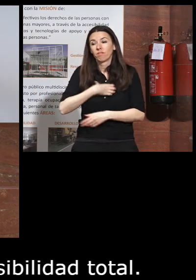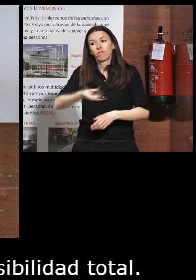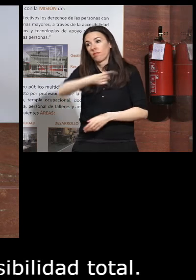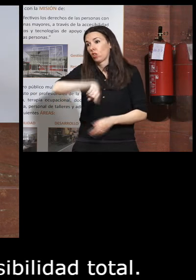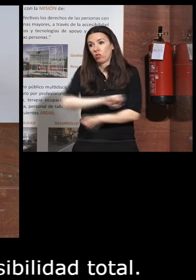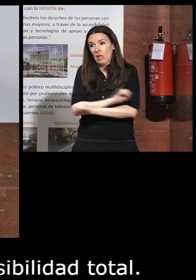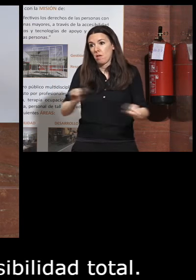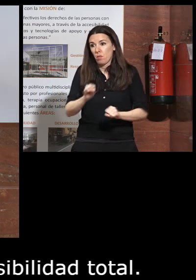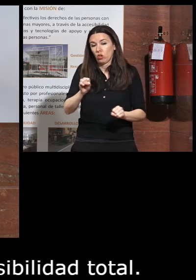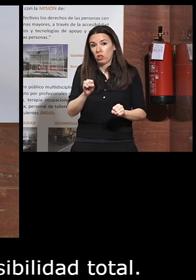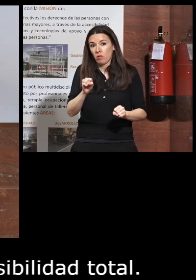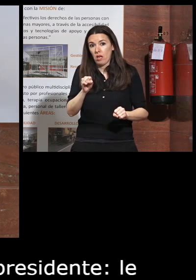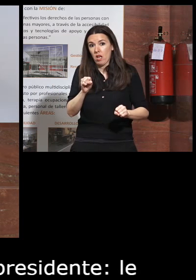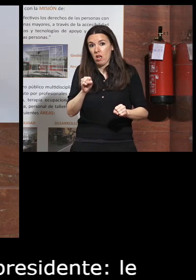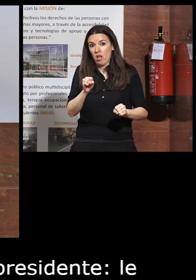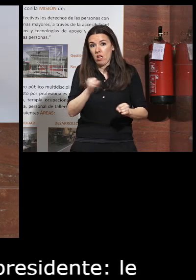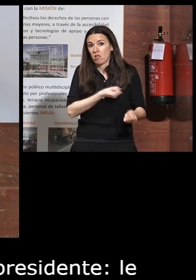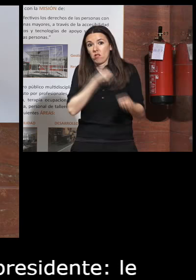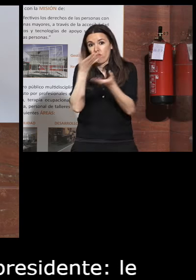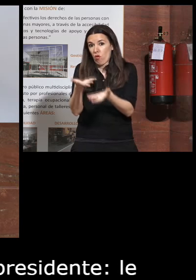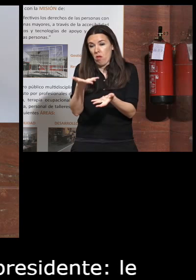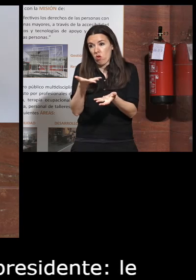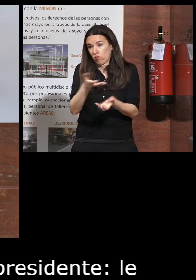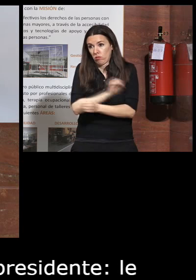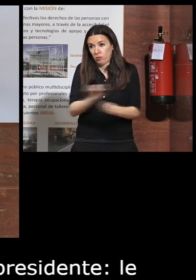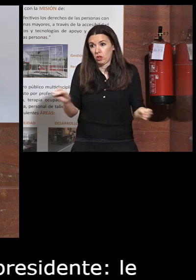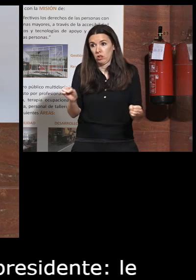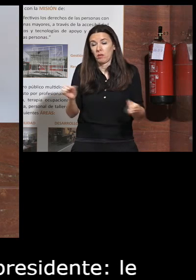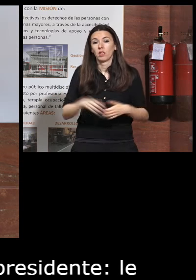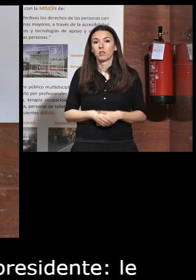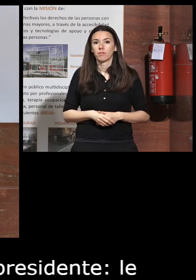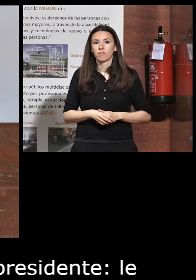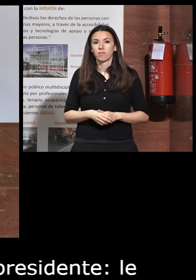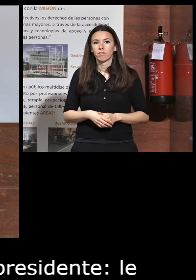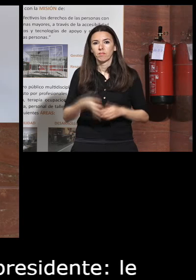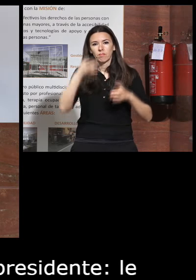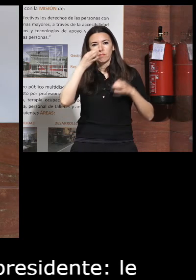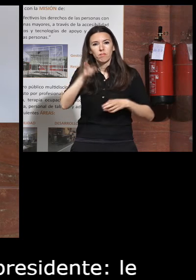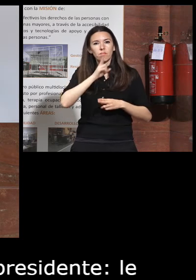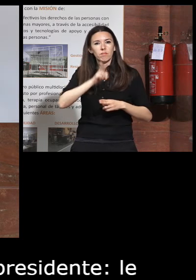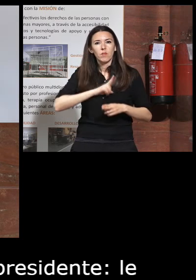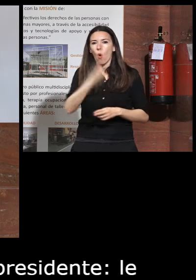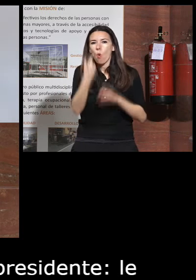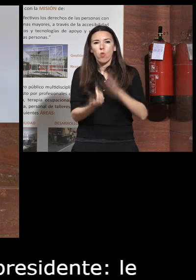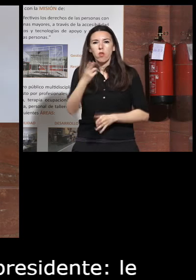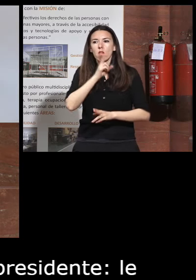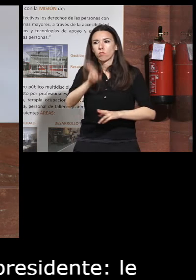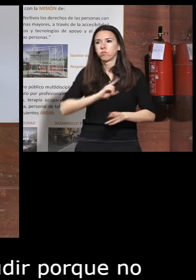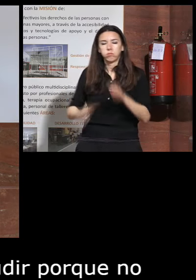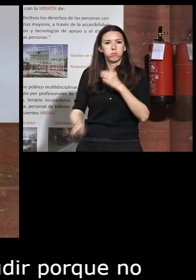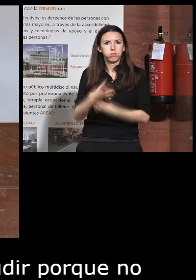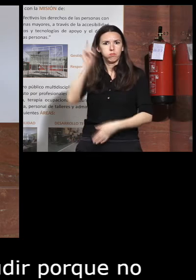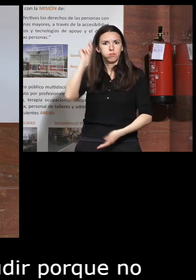nosotros es inviable poder dar esta información os aseguro que me contestaron en 24 horas nunca haber sido una